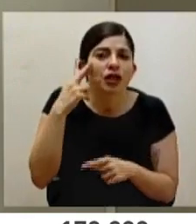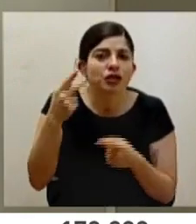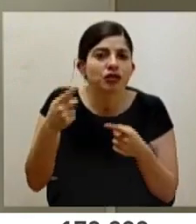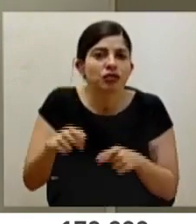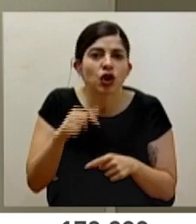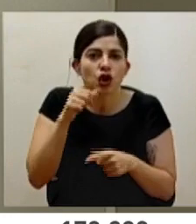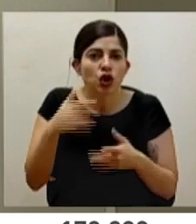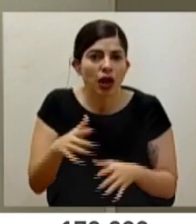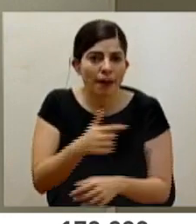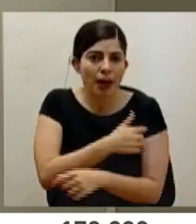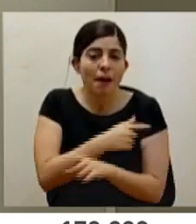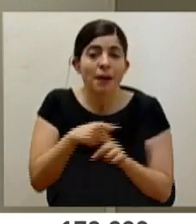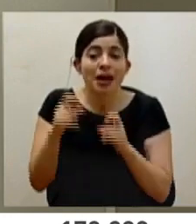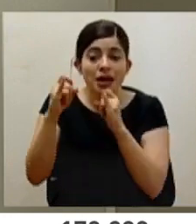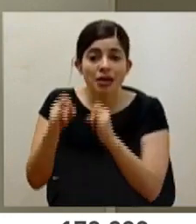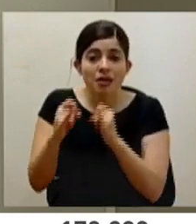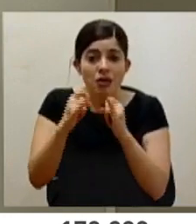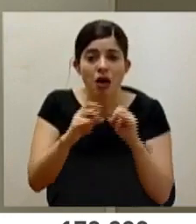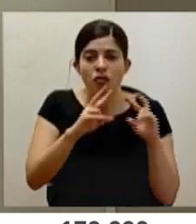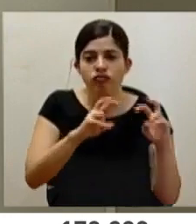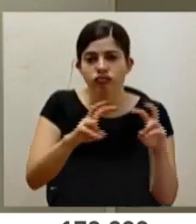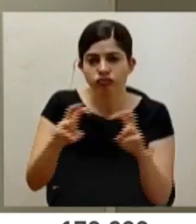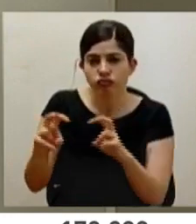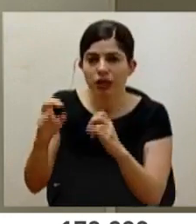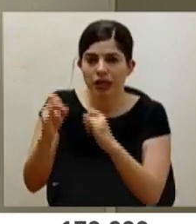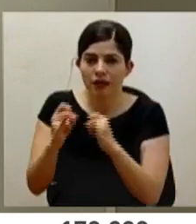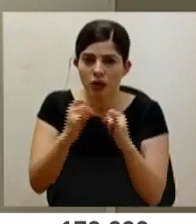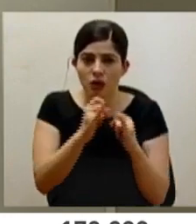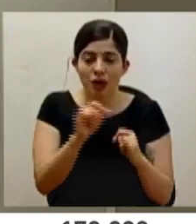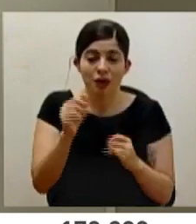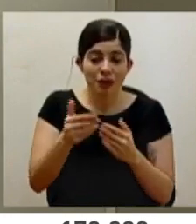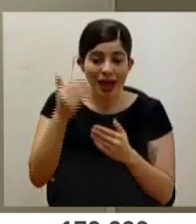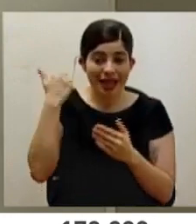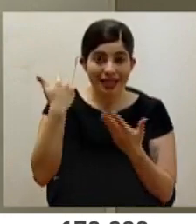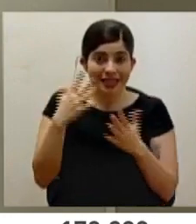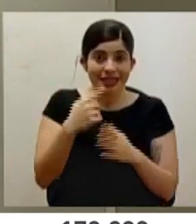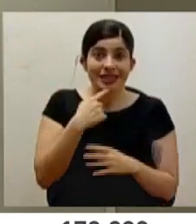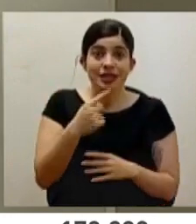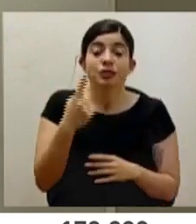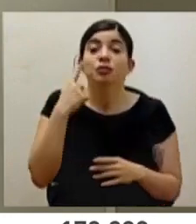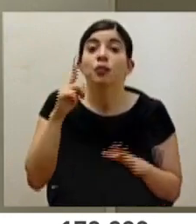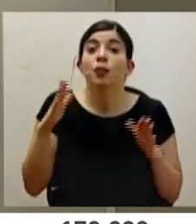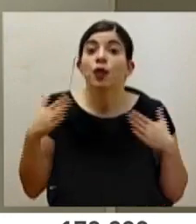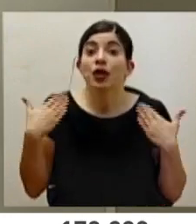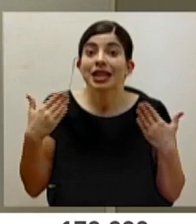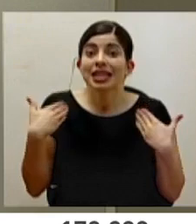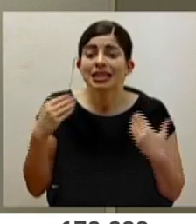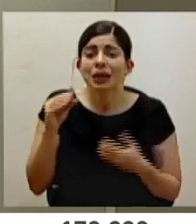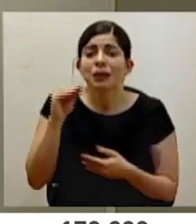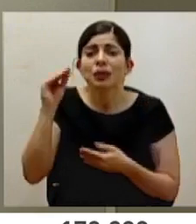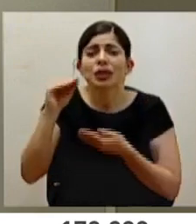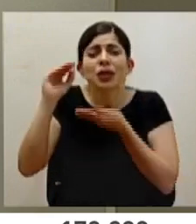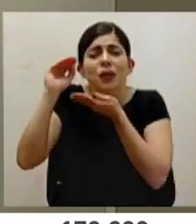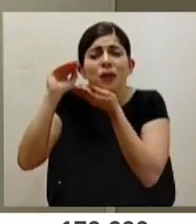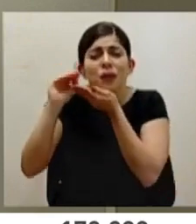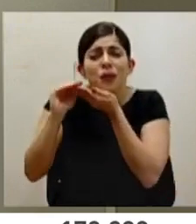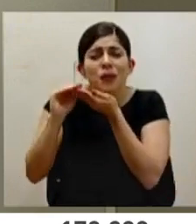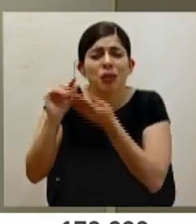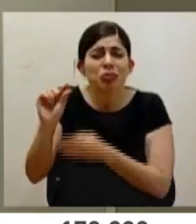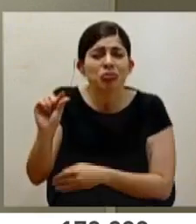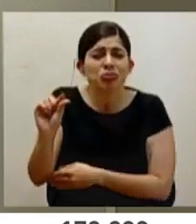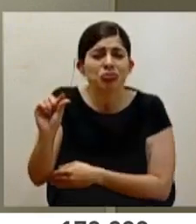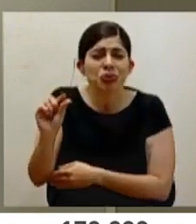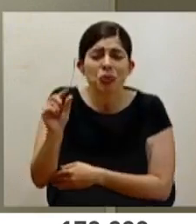vacunarse, pero cada caso se analizará conforme se vaya presentando. Como indicamos anteriormente, por dicha, es un porcentaje muy menor,